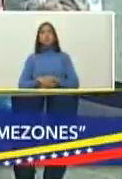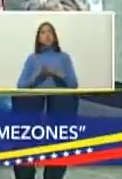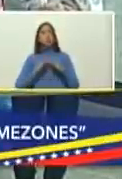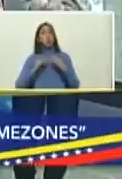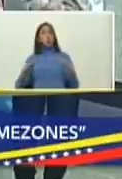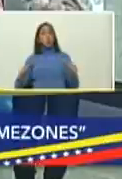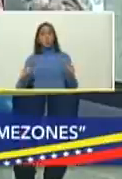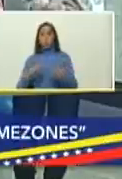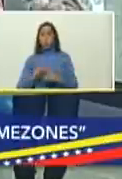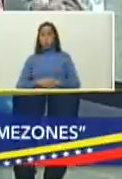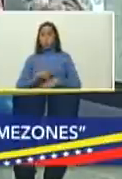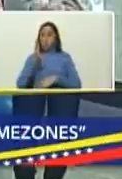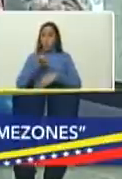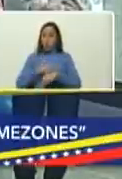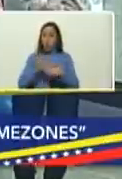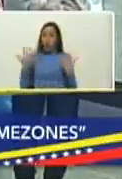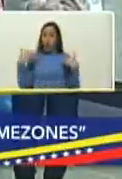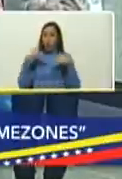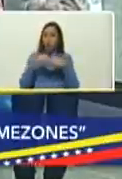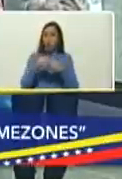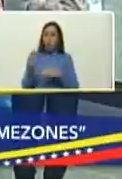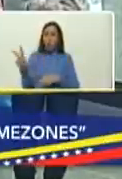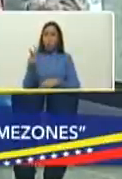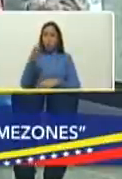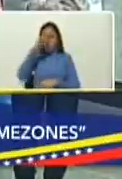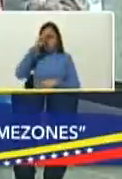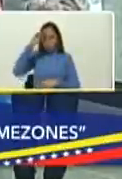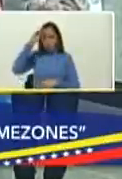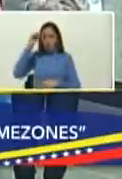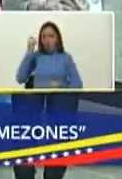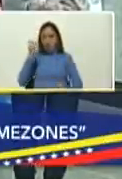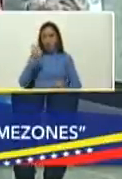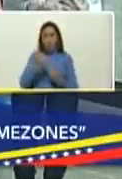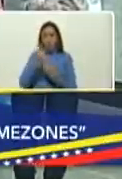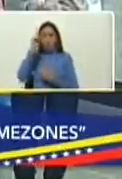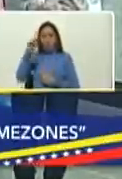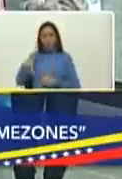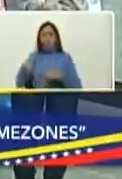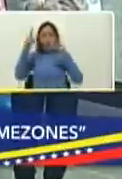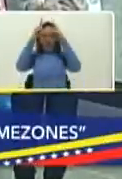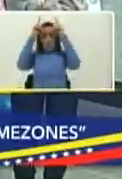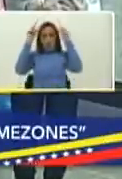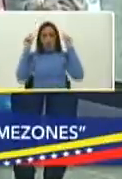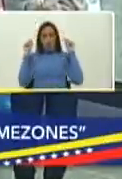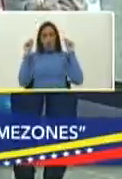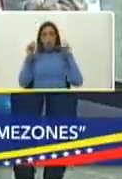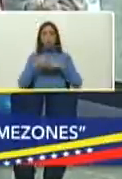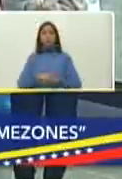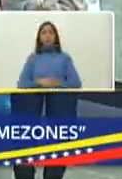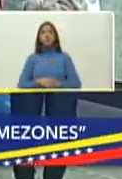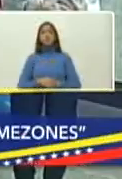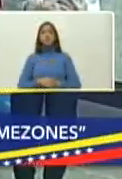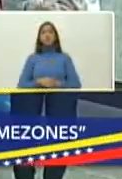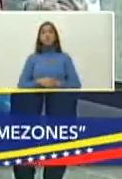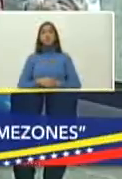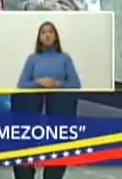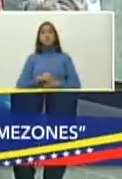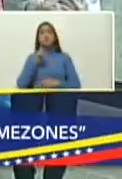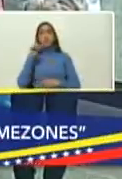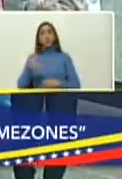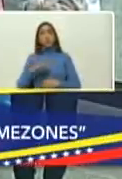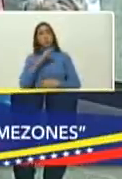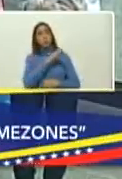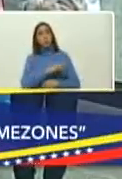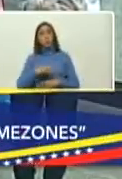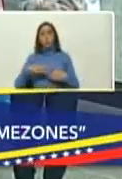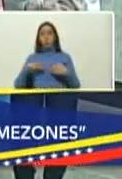nuestros médicos integrales venezolanos cubanos las enfermeras nuestros comités de salud que es